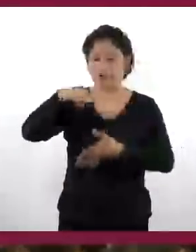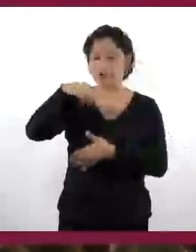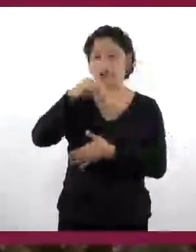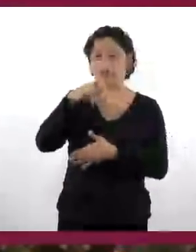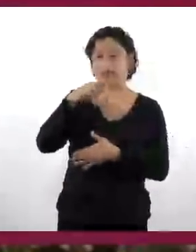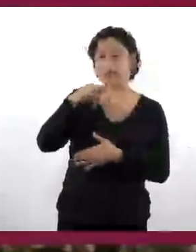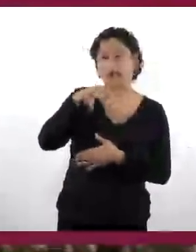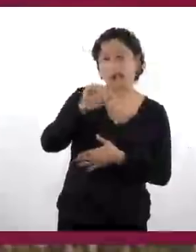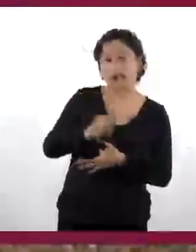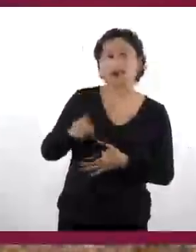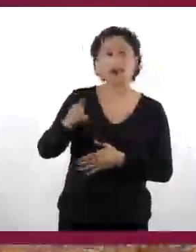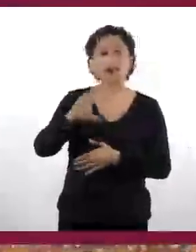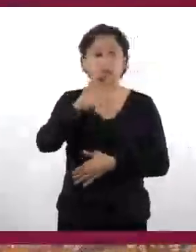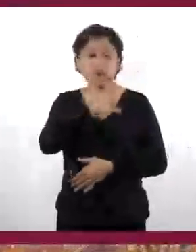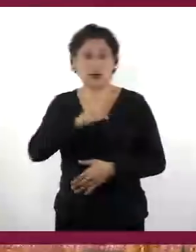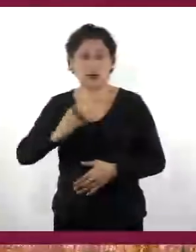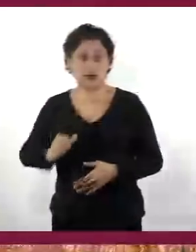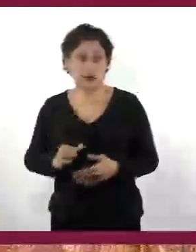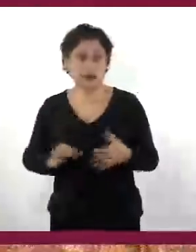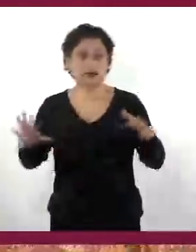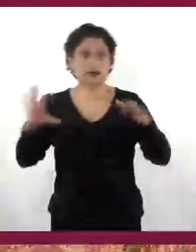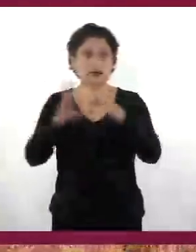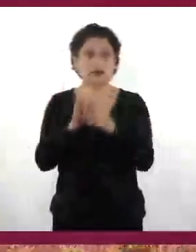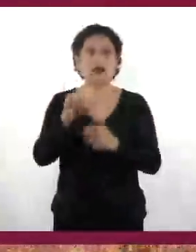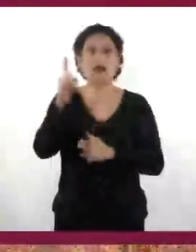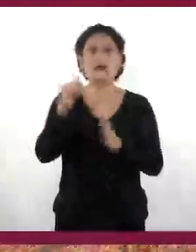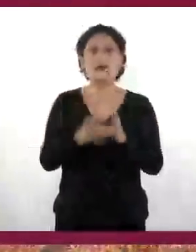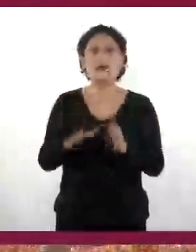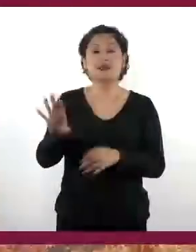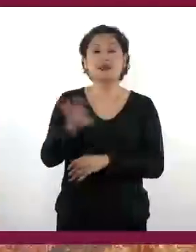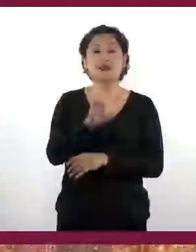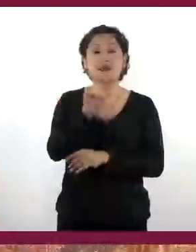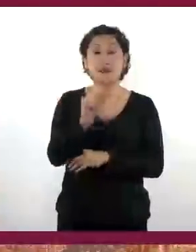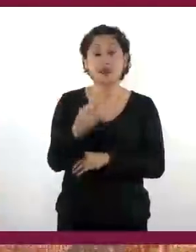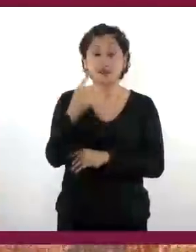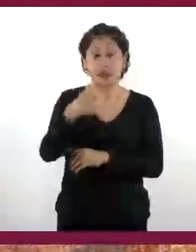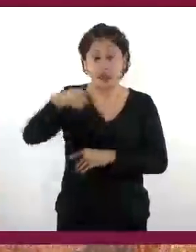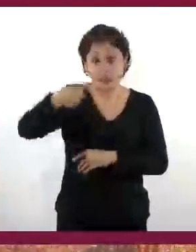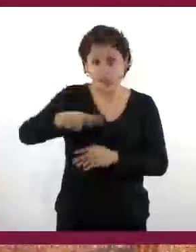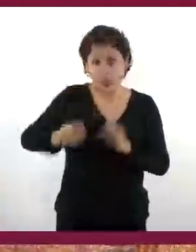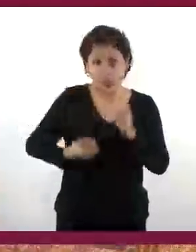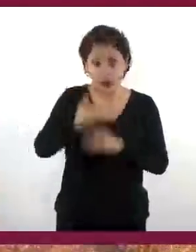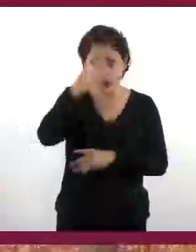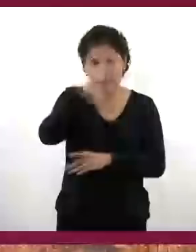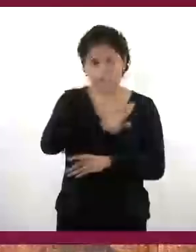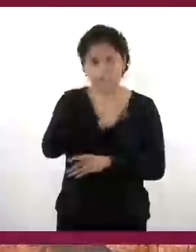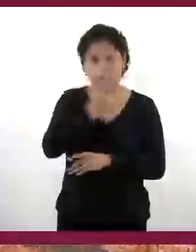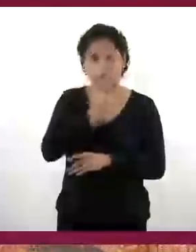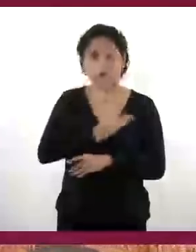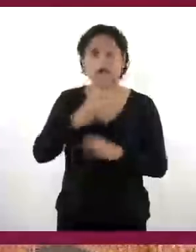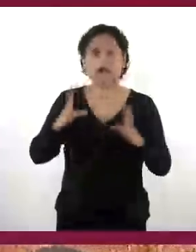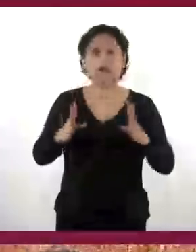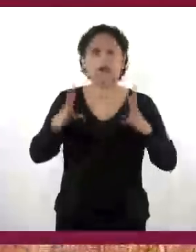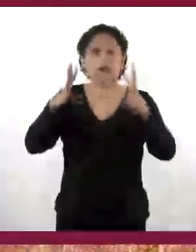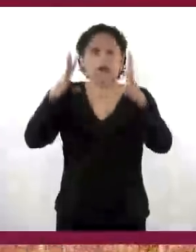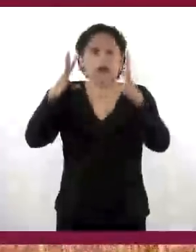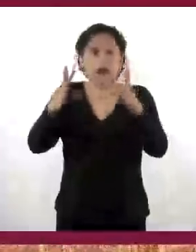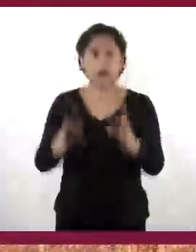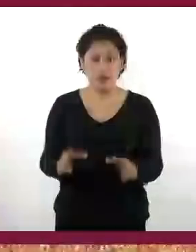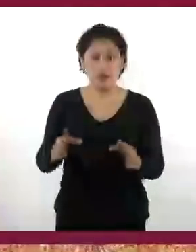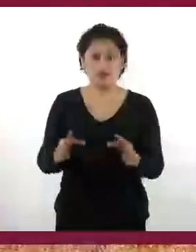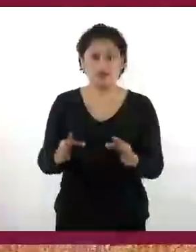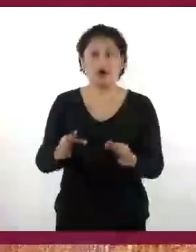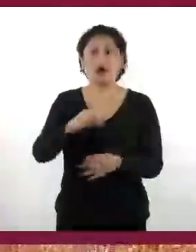cristianismo. En 1571 se estableció formalmente en la Nueva España el Tribunal del Santo